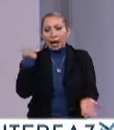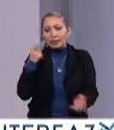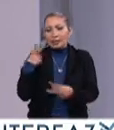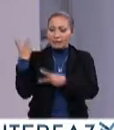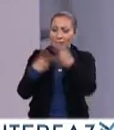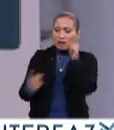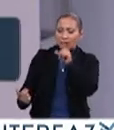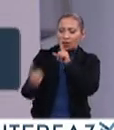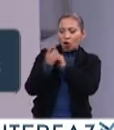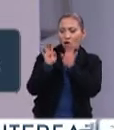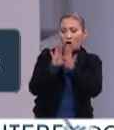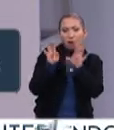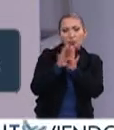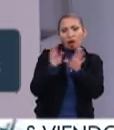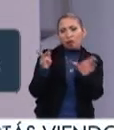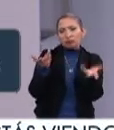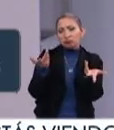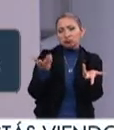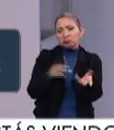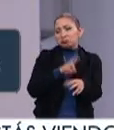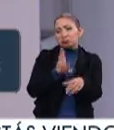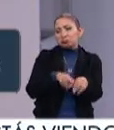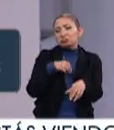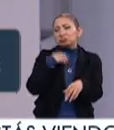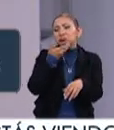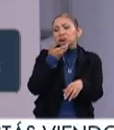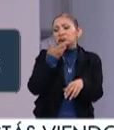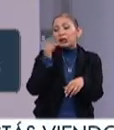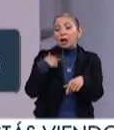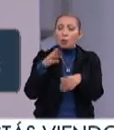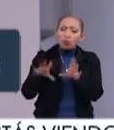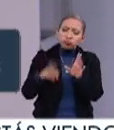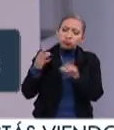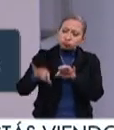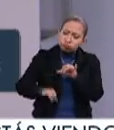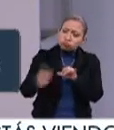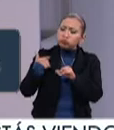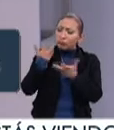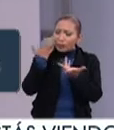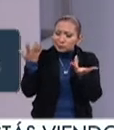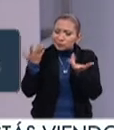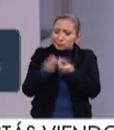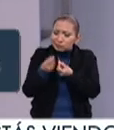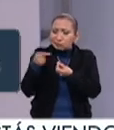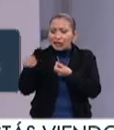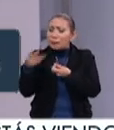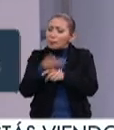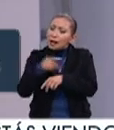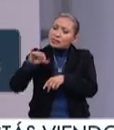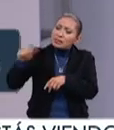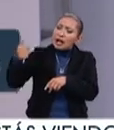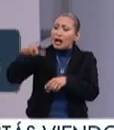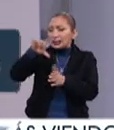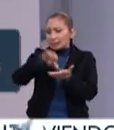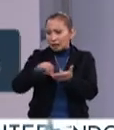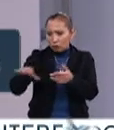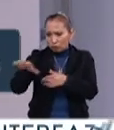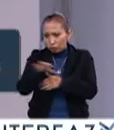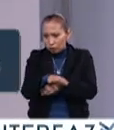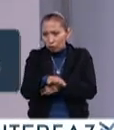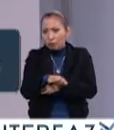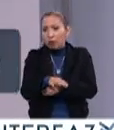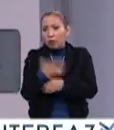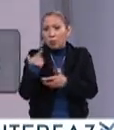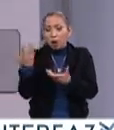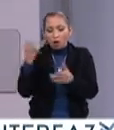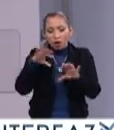acercaron, fue como que una cosa un poco mutua, O sea, había interés por también involucrar a lo que estuviese sucediendo en el centro, o sea,